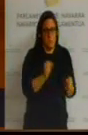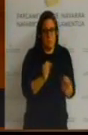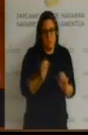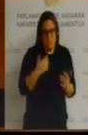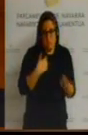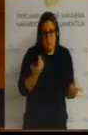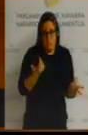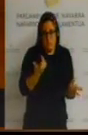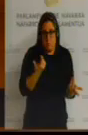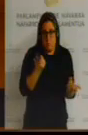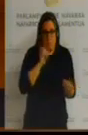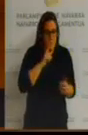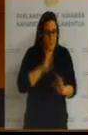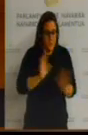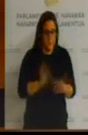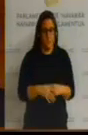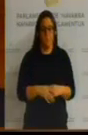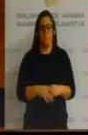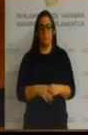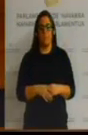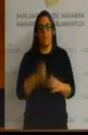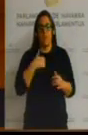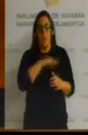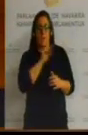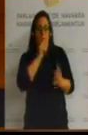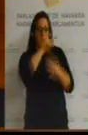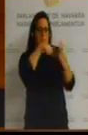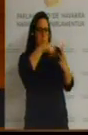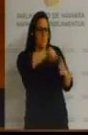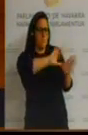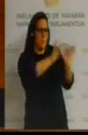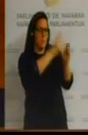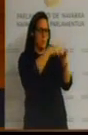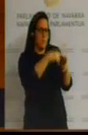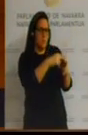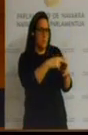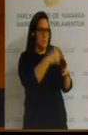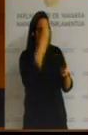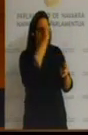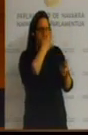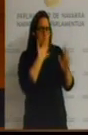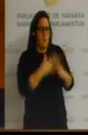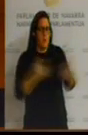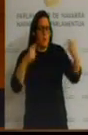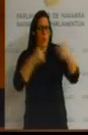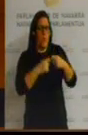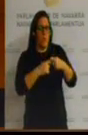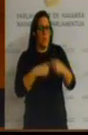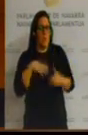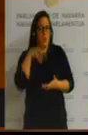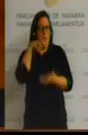alternativas, entiendo que los grupos de cuartipartito ni se plantean concertar con el centro educativo privado